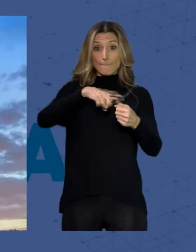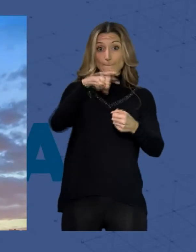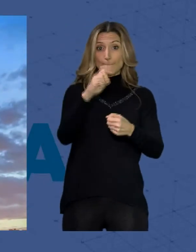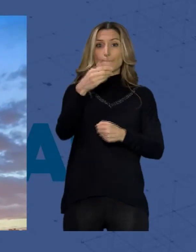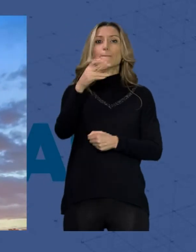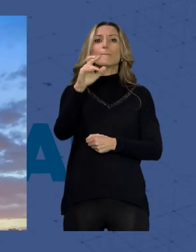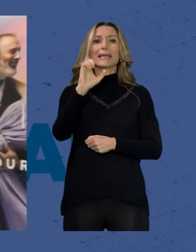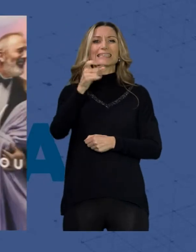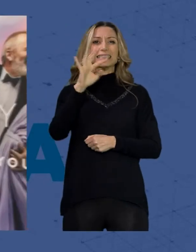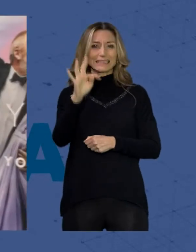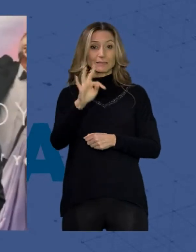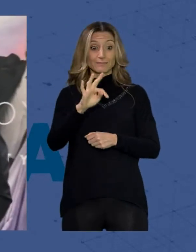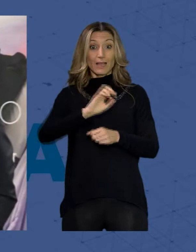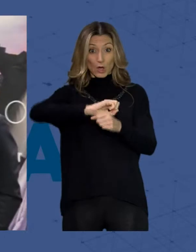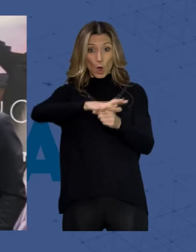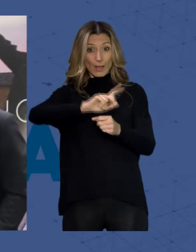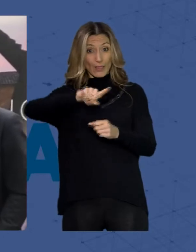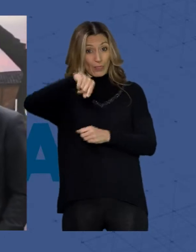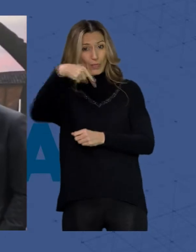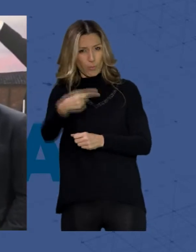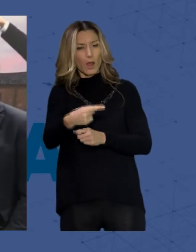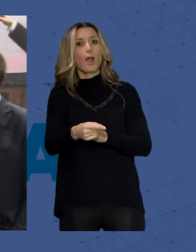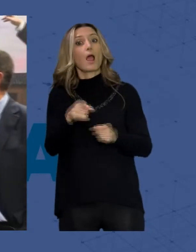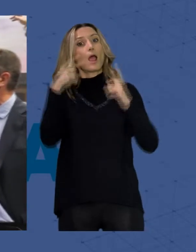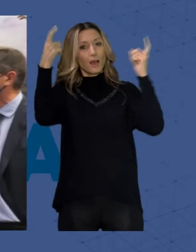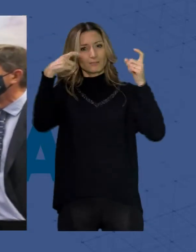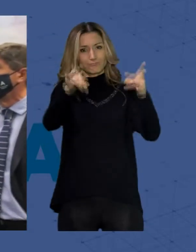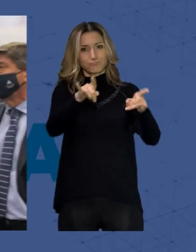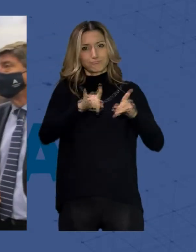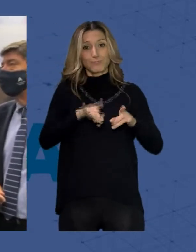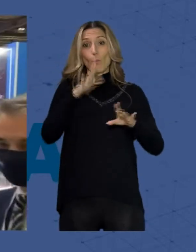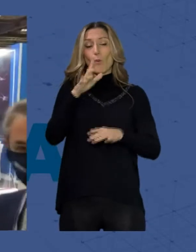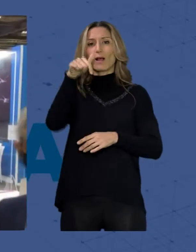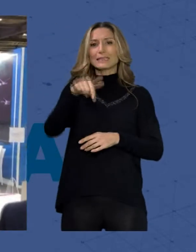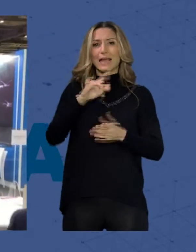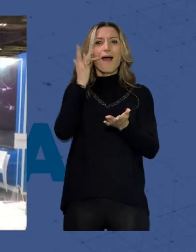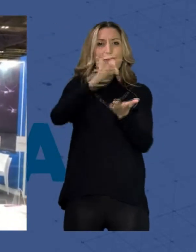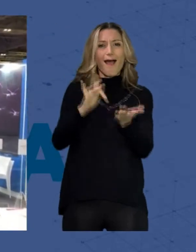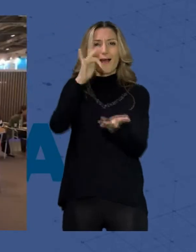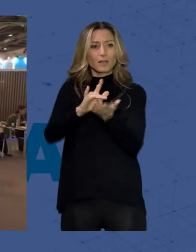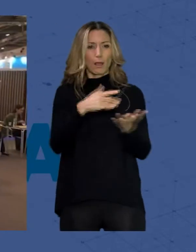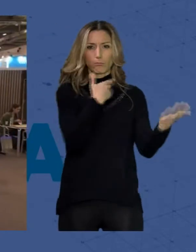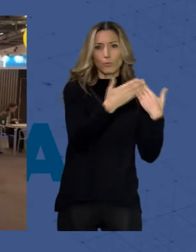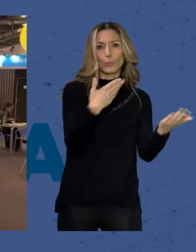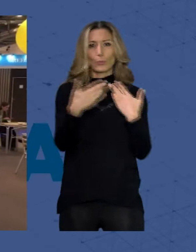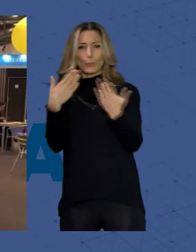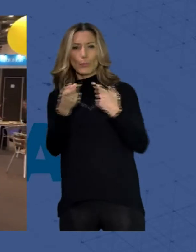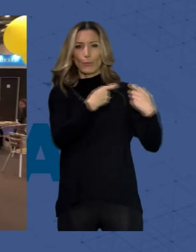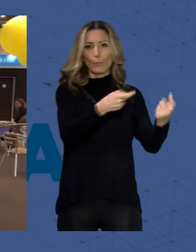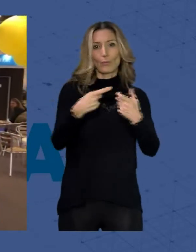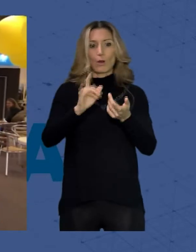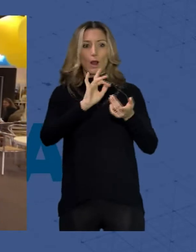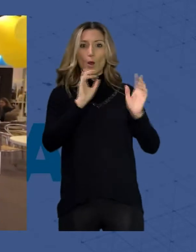COVID-19. Y por eso estamos aquí, con una agenda de trabajo densa que nos lleva a conocer, a negociar, a tratar, a